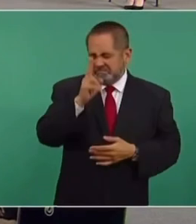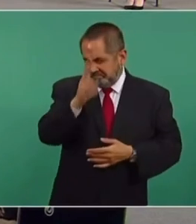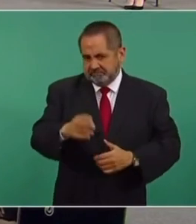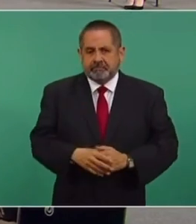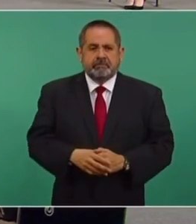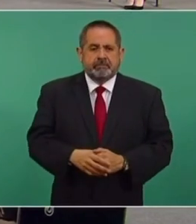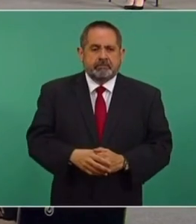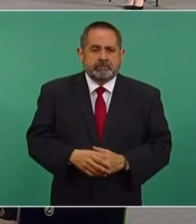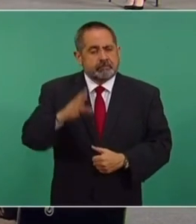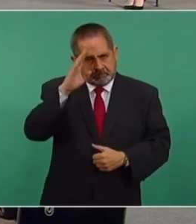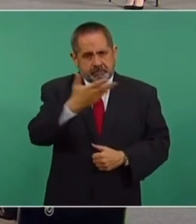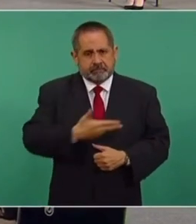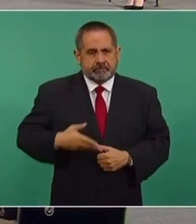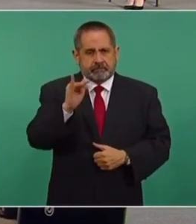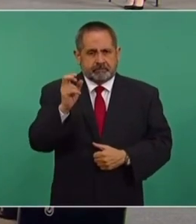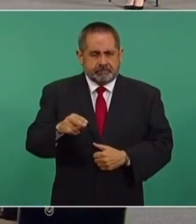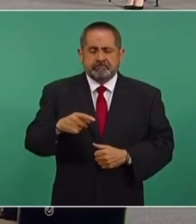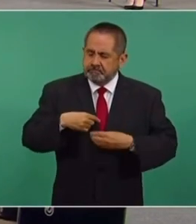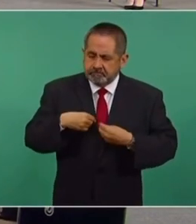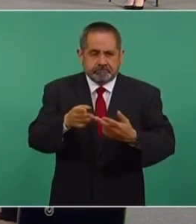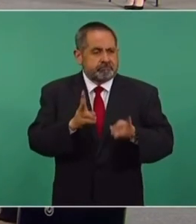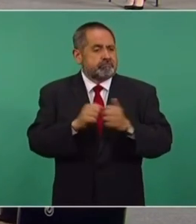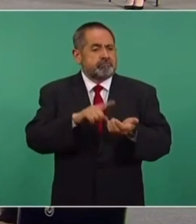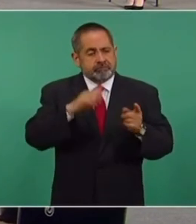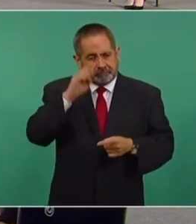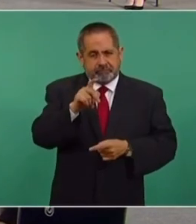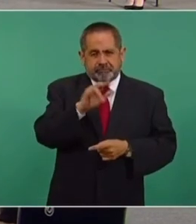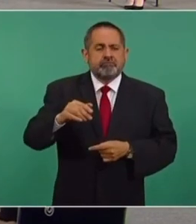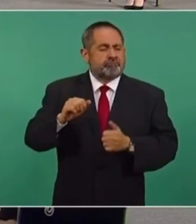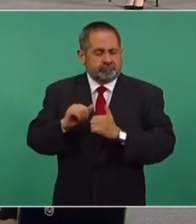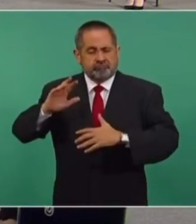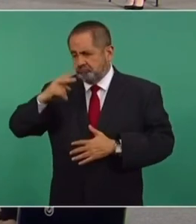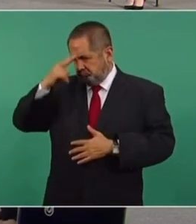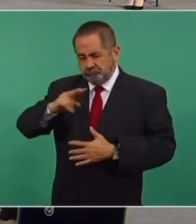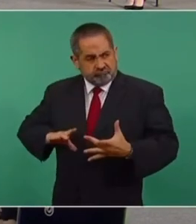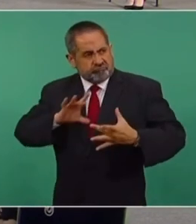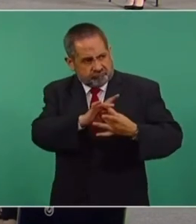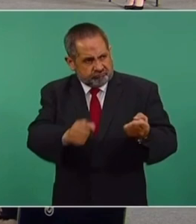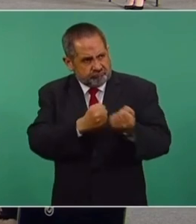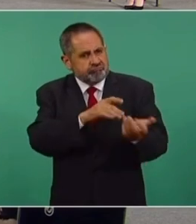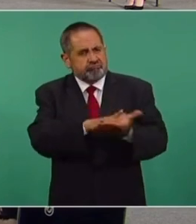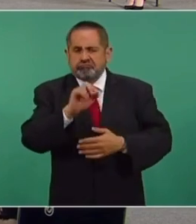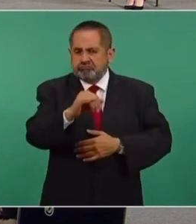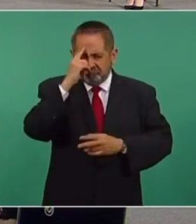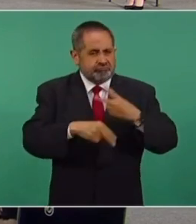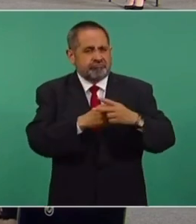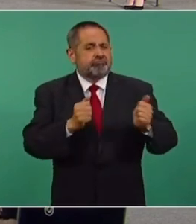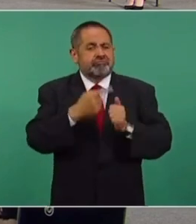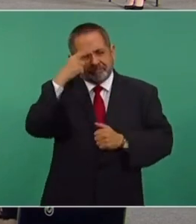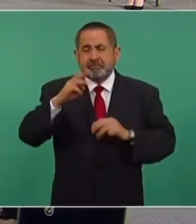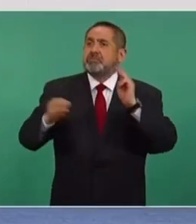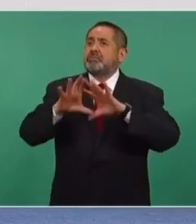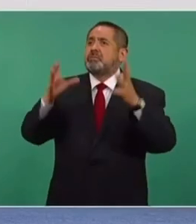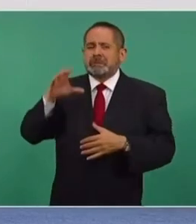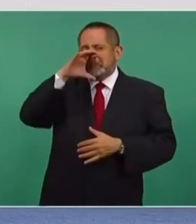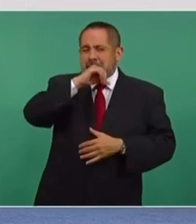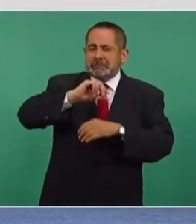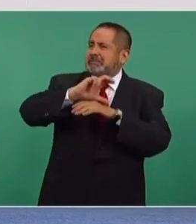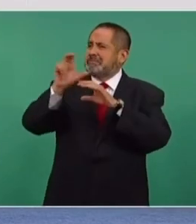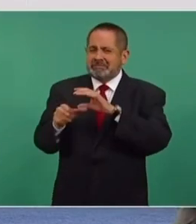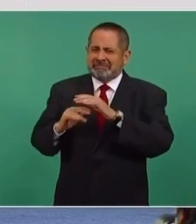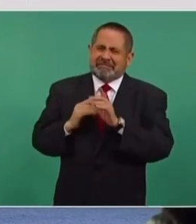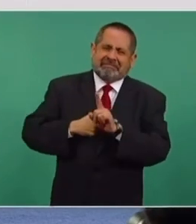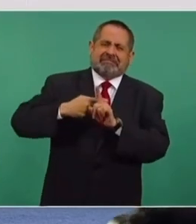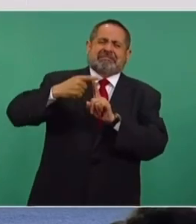Señor presidente Biden, como se lo externamos al señor Kerry, cuente usted con nosotros en el trascendente y responsable propósito de evitar que el calentamiento global rebase el 1